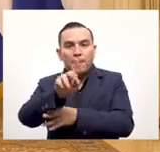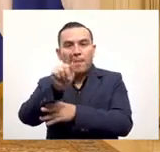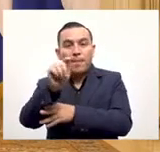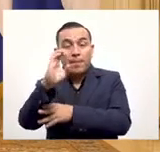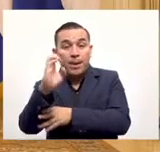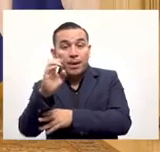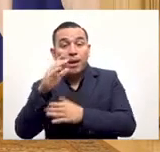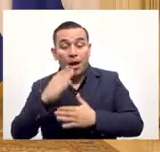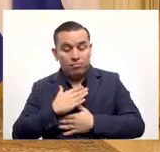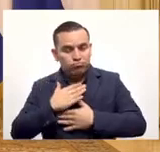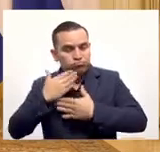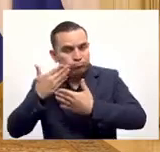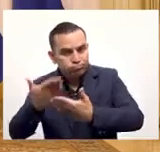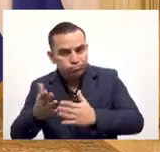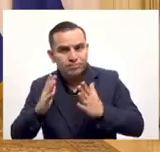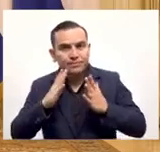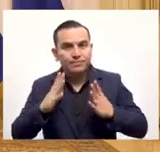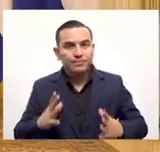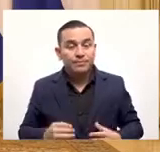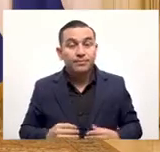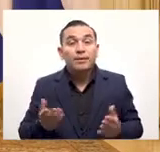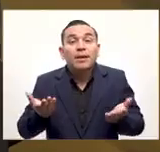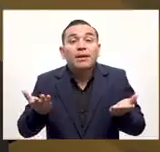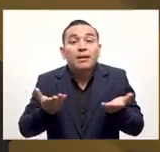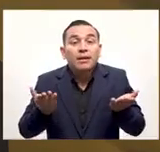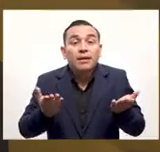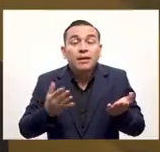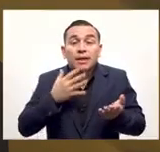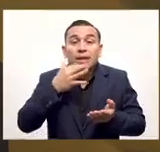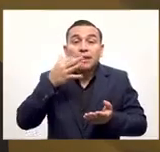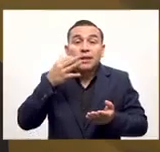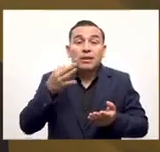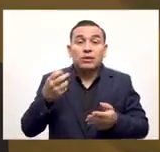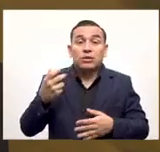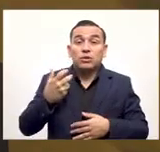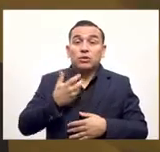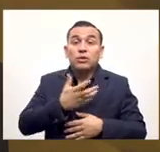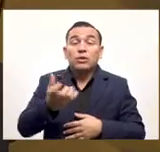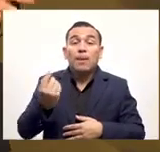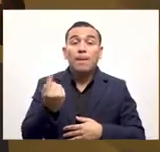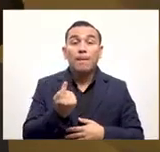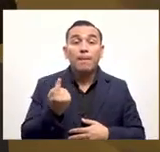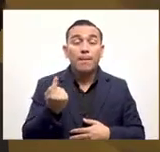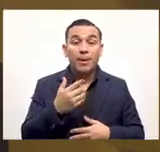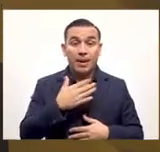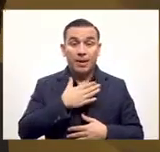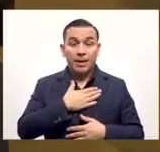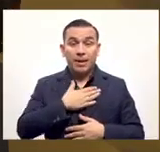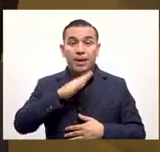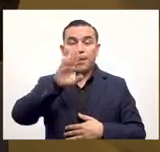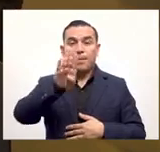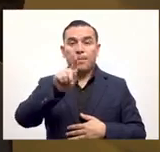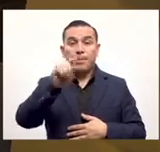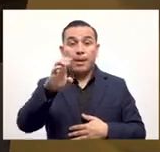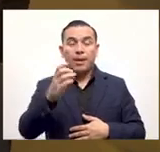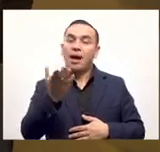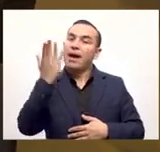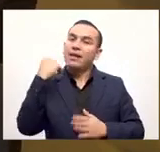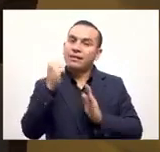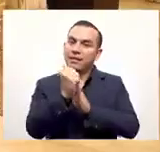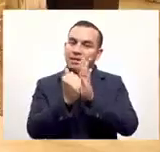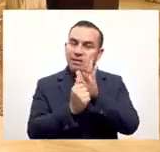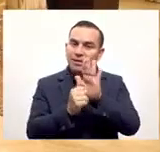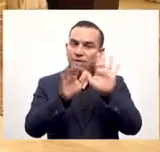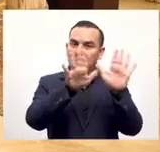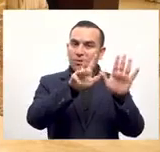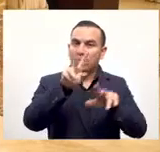este bono y por lo tanto para consumir su dinero va a encontrar que la mayoría de la gente lo tiene por supuesto como hablamos el artículo